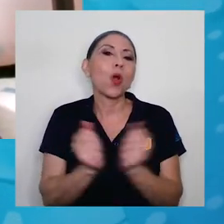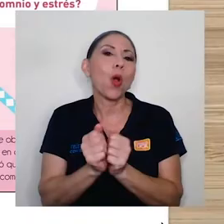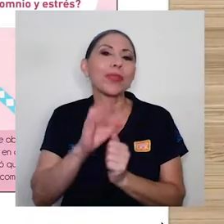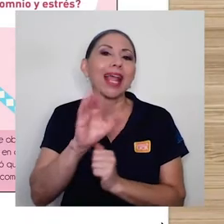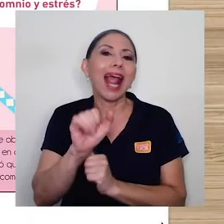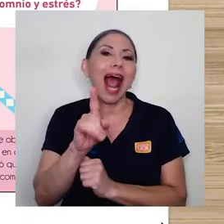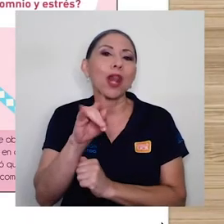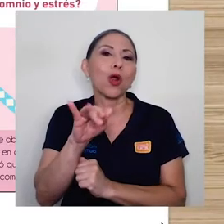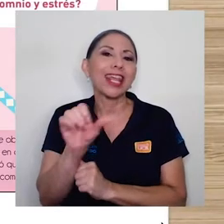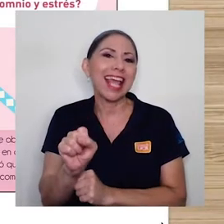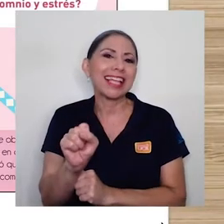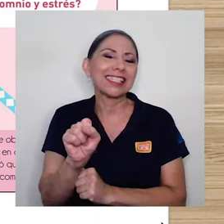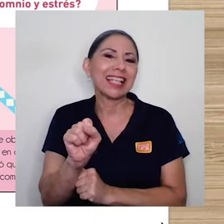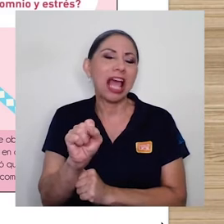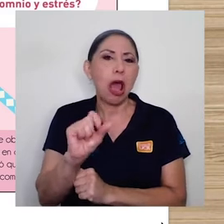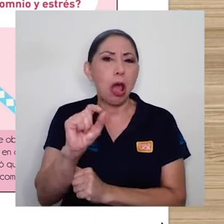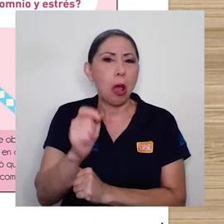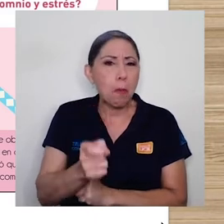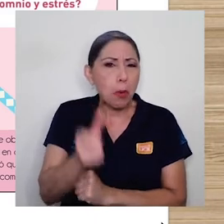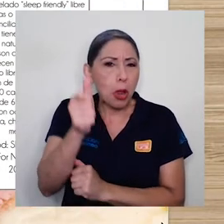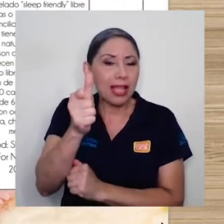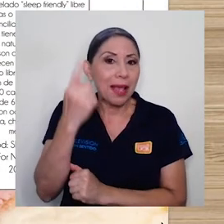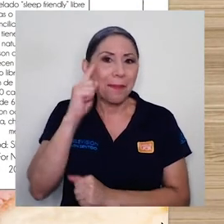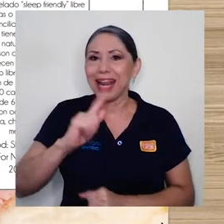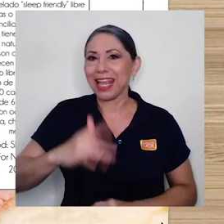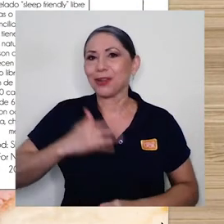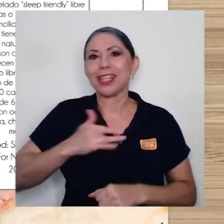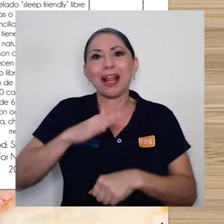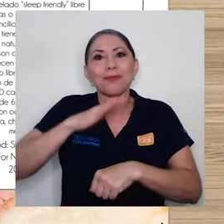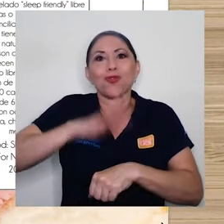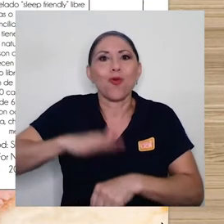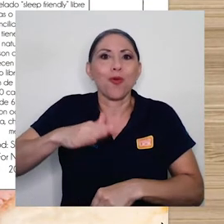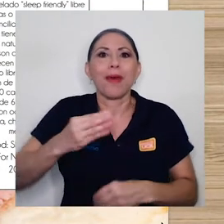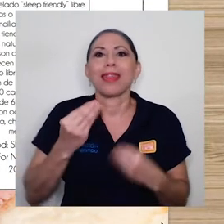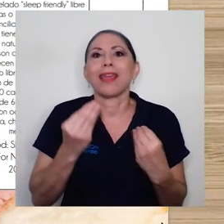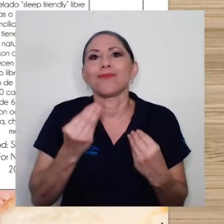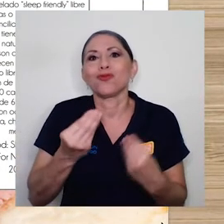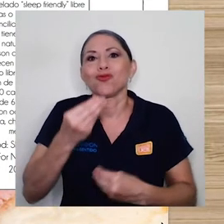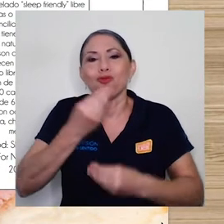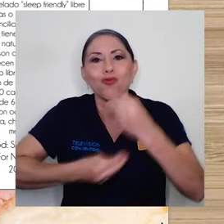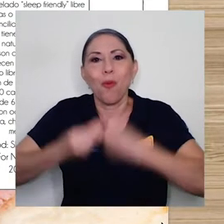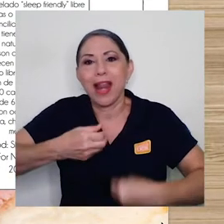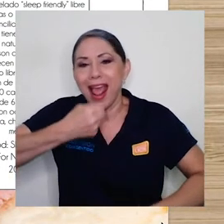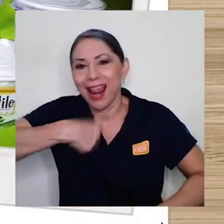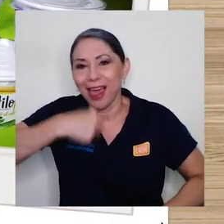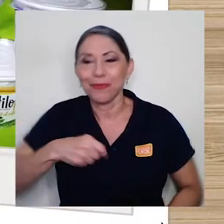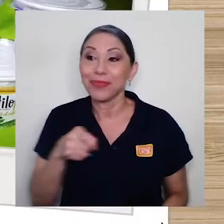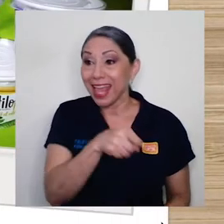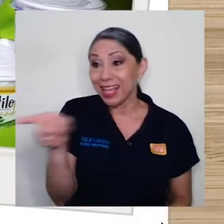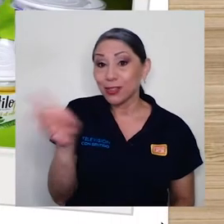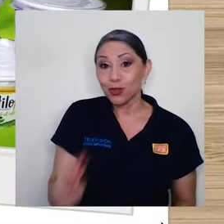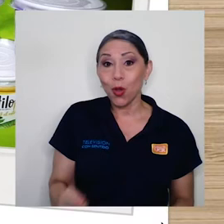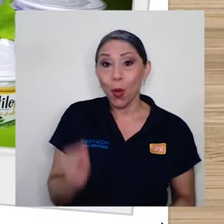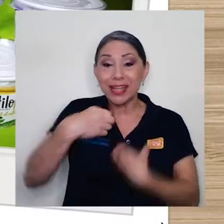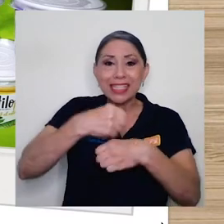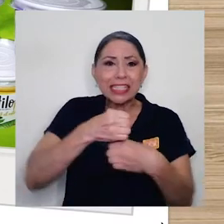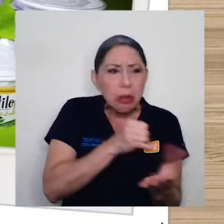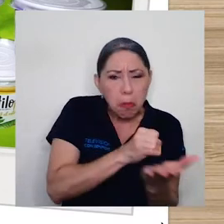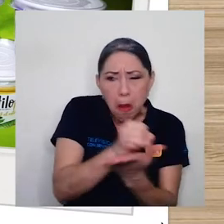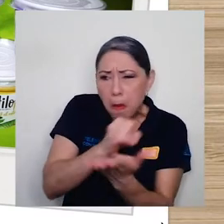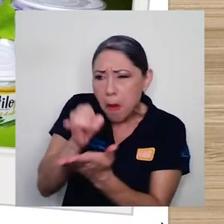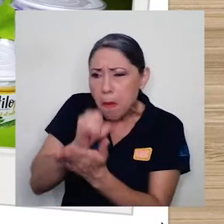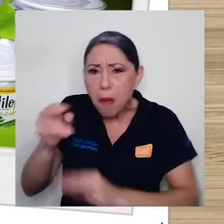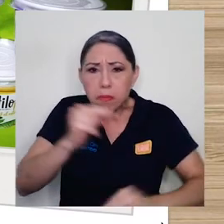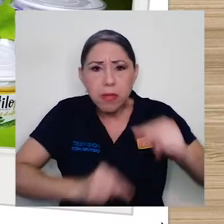calorías para que no sintiéramos esa culpa de consumir una gran cantidad de helado. Los jóvenes realizaron un estudio de mercado